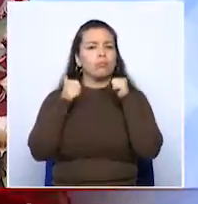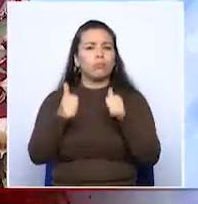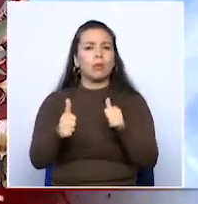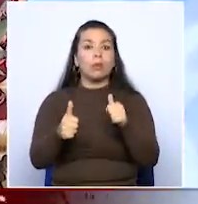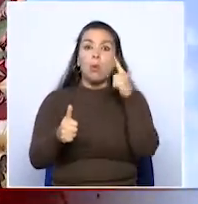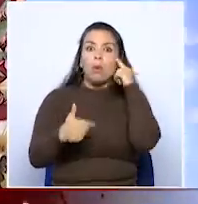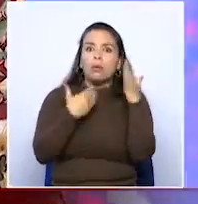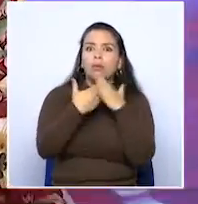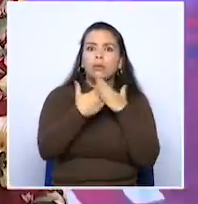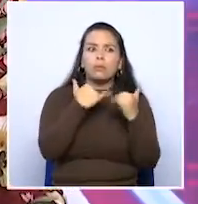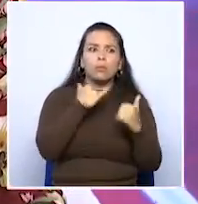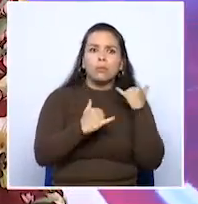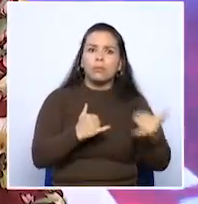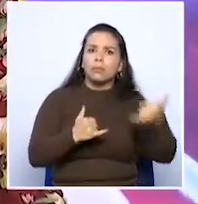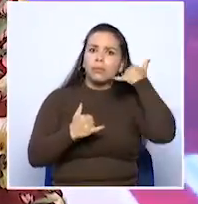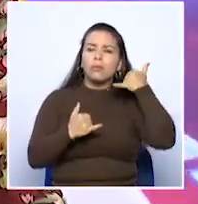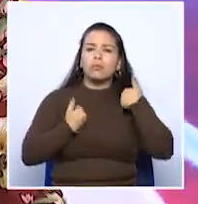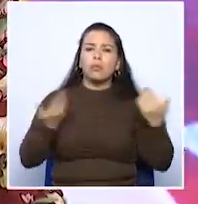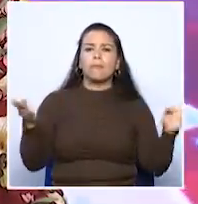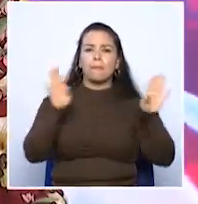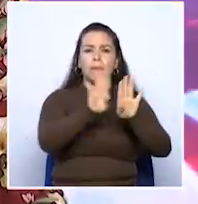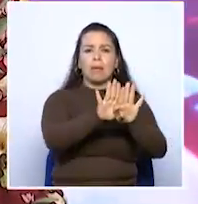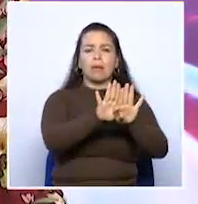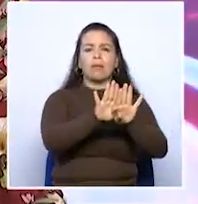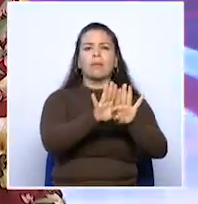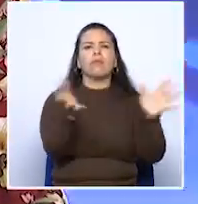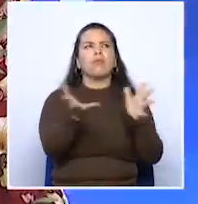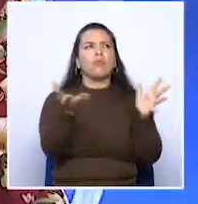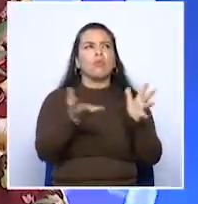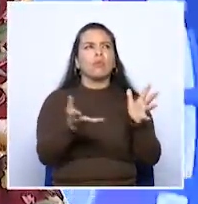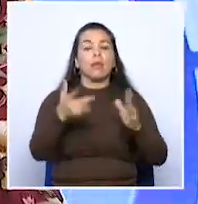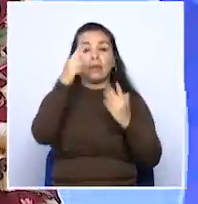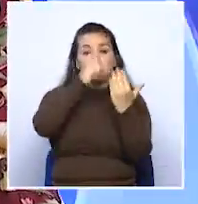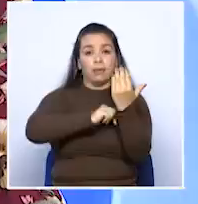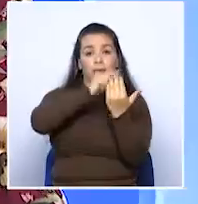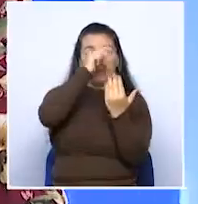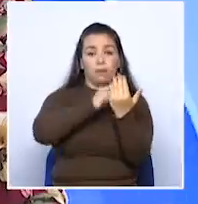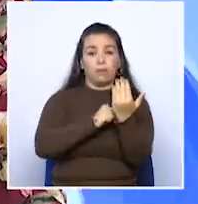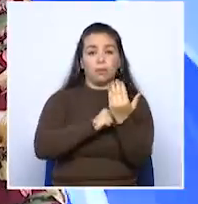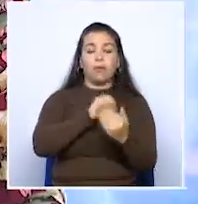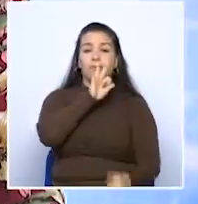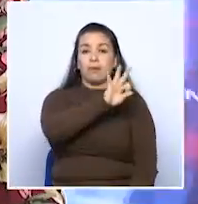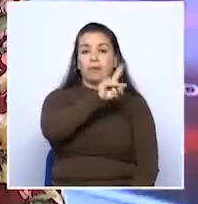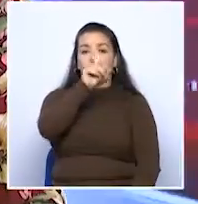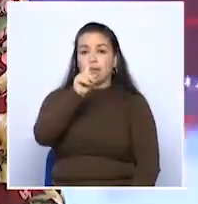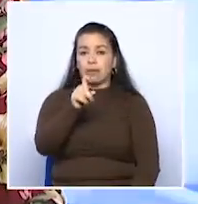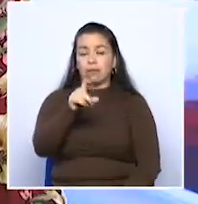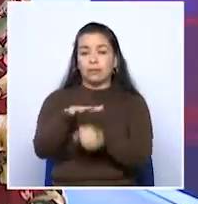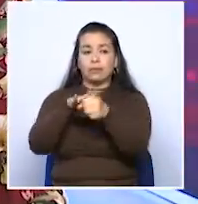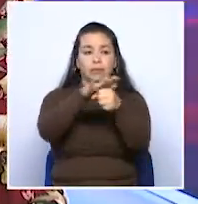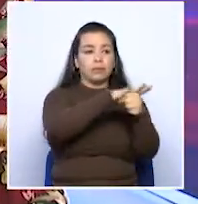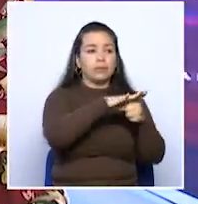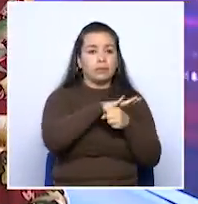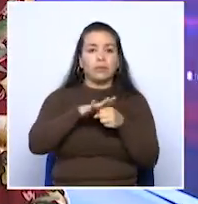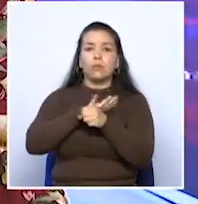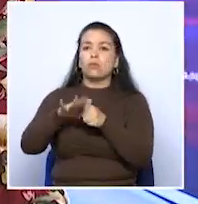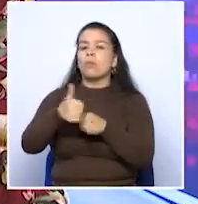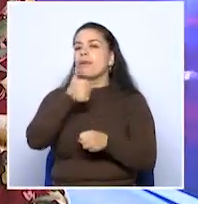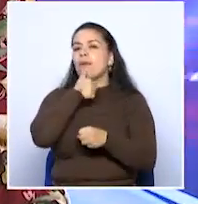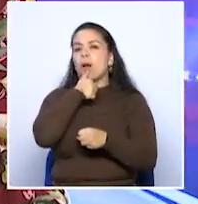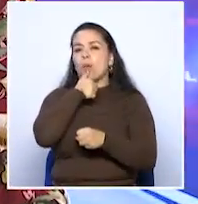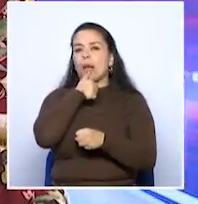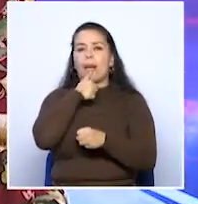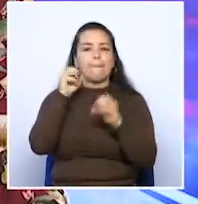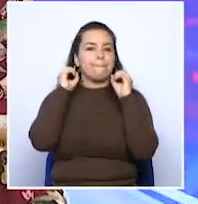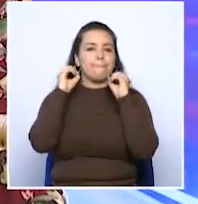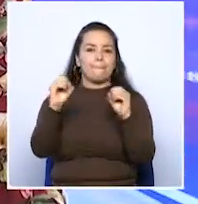última hora por cuenta de un taponamiento en la bocatoma en Santa Rosa de Cabal, 36 sectores están sin suministro de